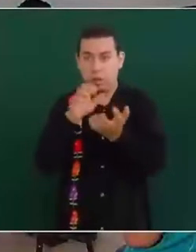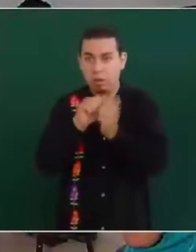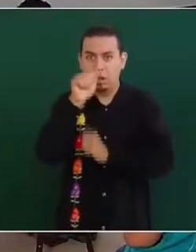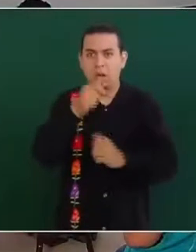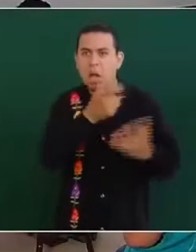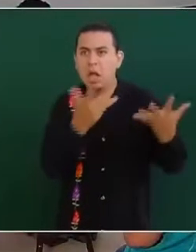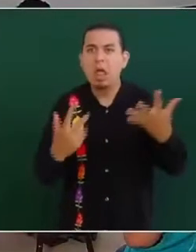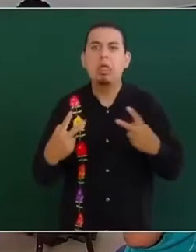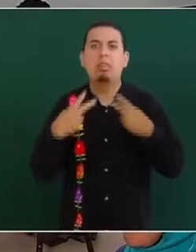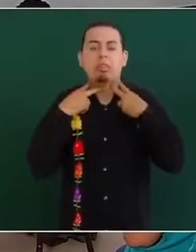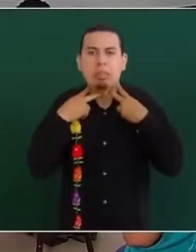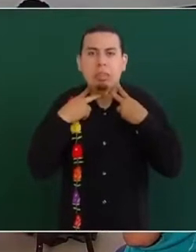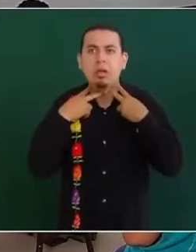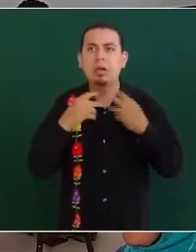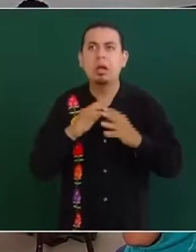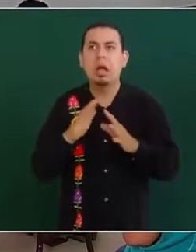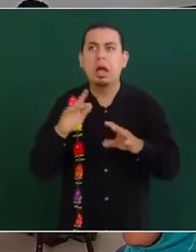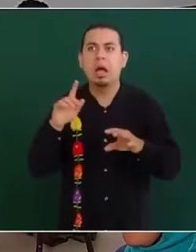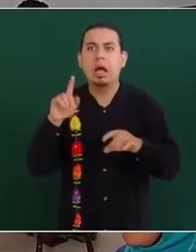la Constitución? Es más,